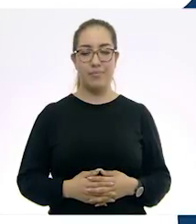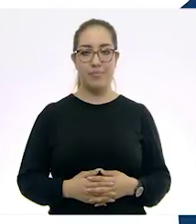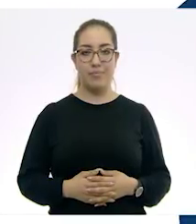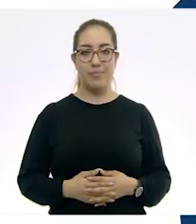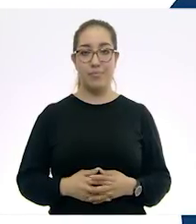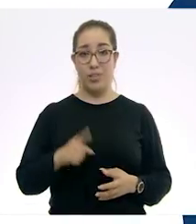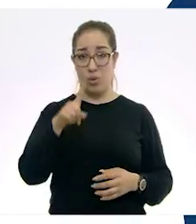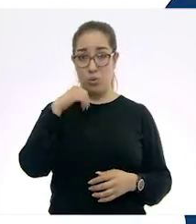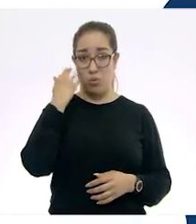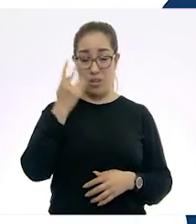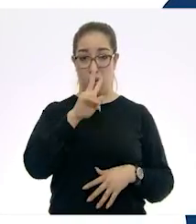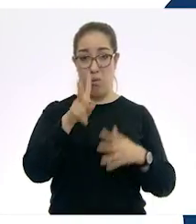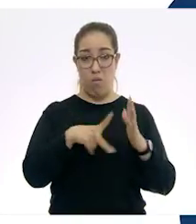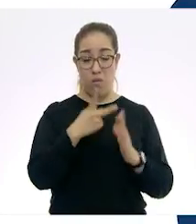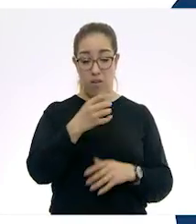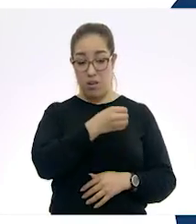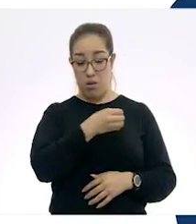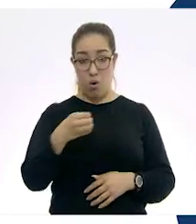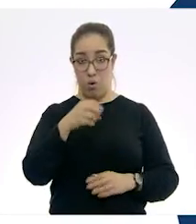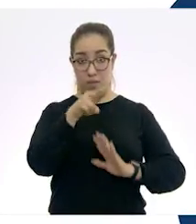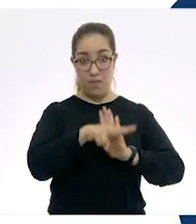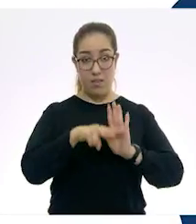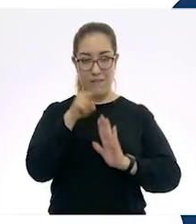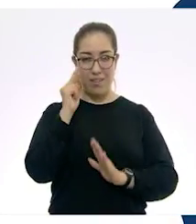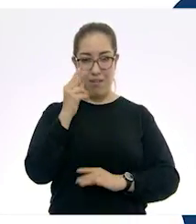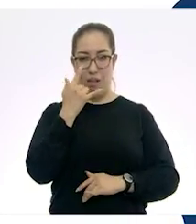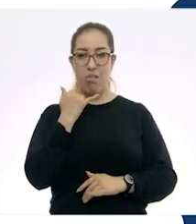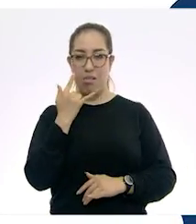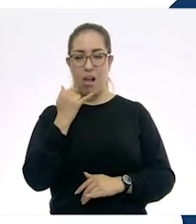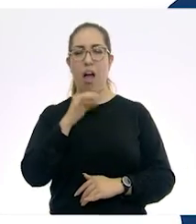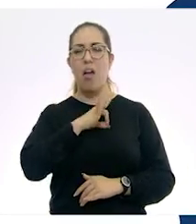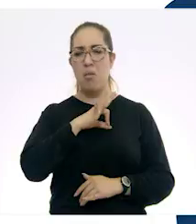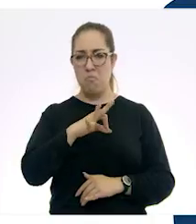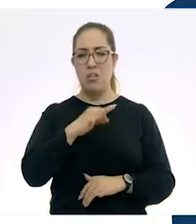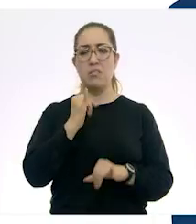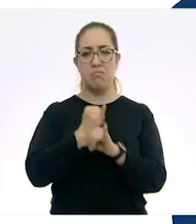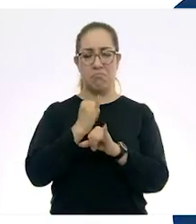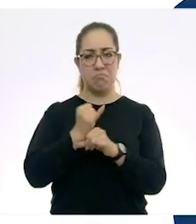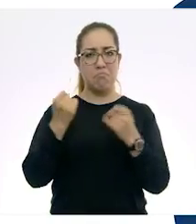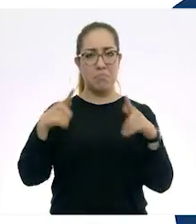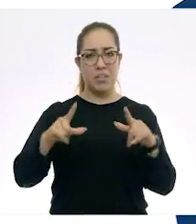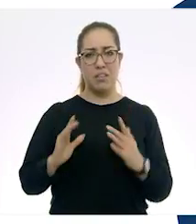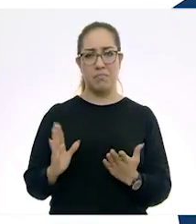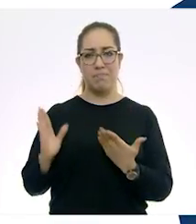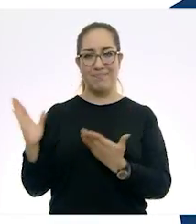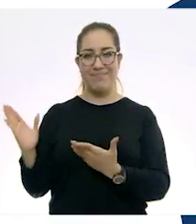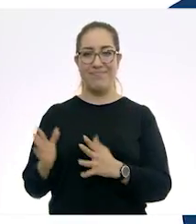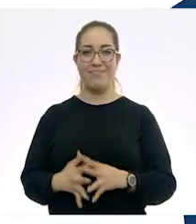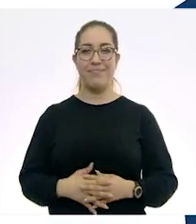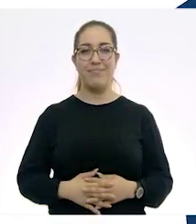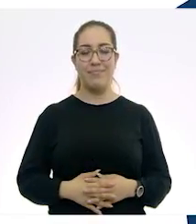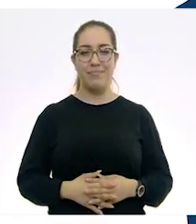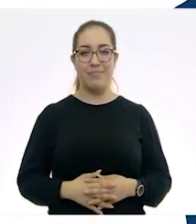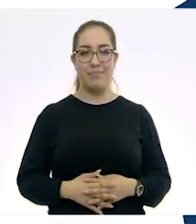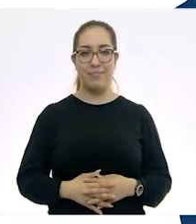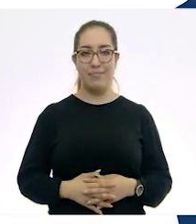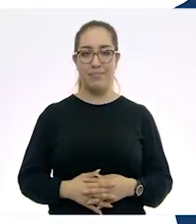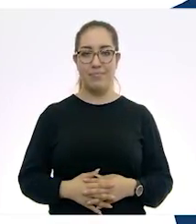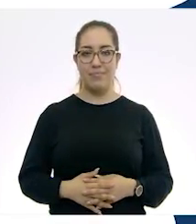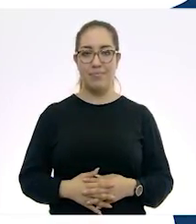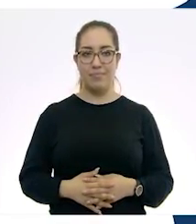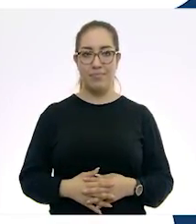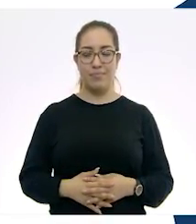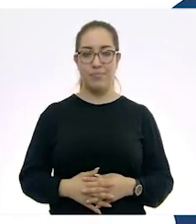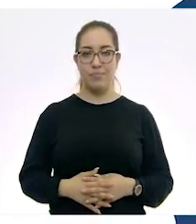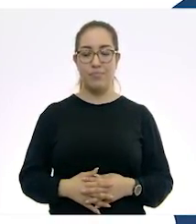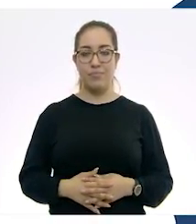Si quieres volver a ver los programas de Aprende en Casa, los puedes encontrar en la siguiente liga. Aprende en casa.cep